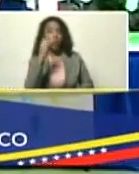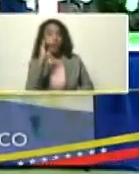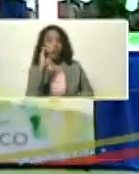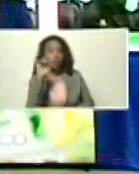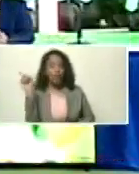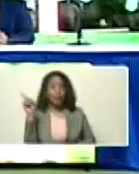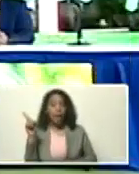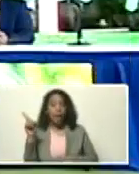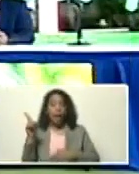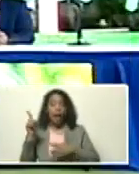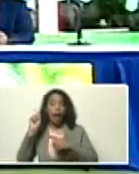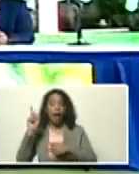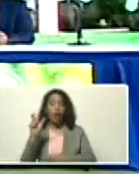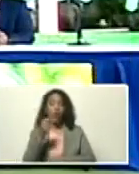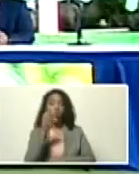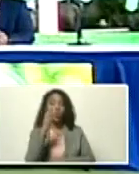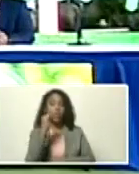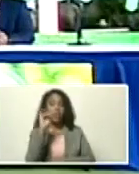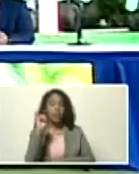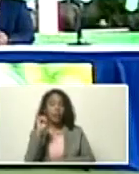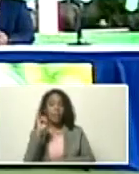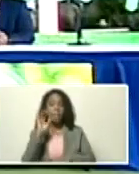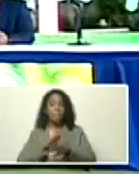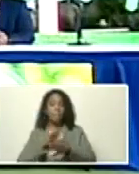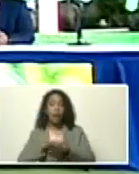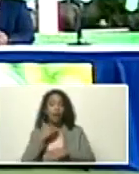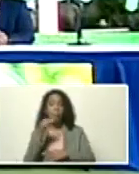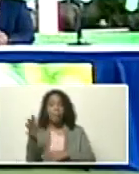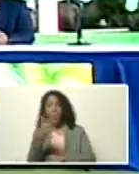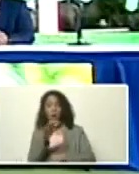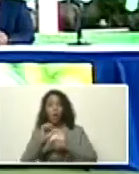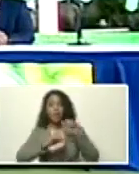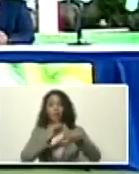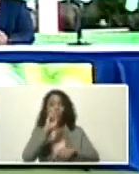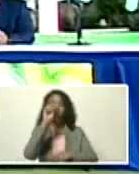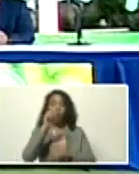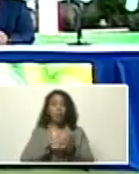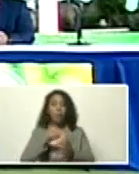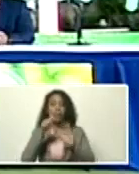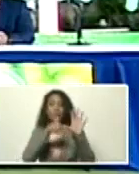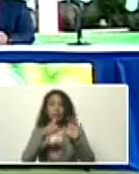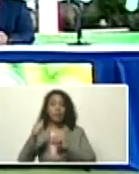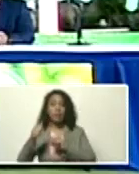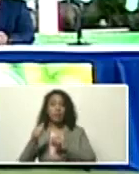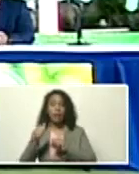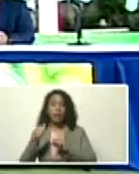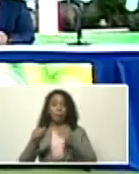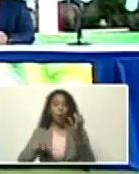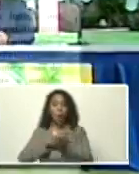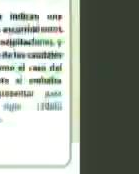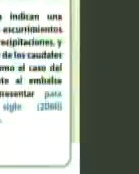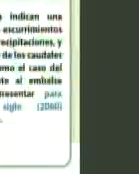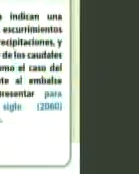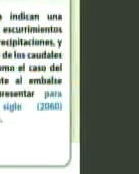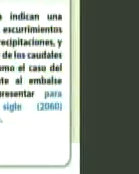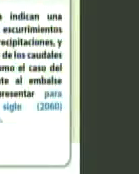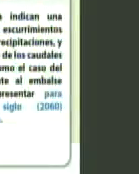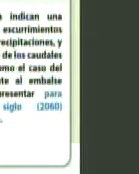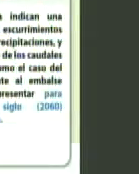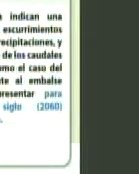embalse Guri, que podrá presentar para mediados del siglo 2060, anomalías del 11%,